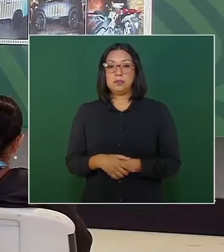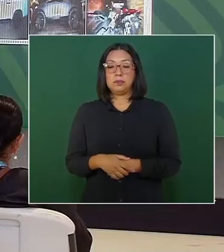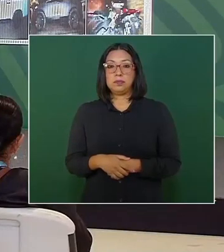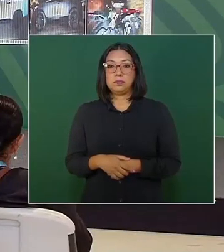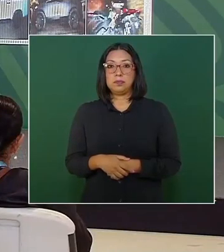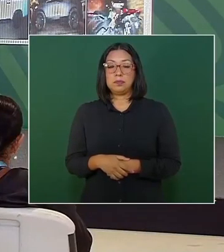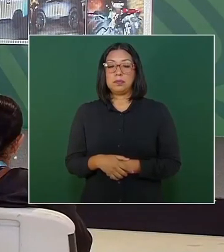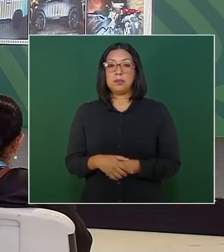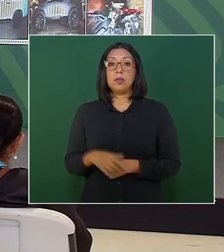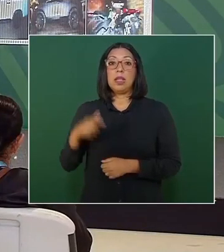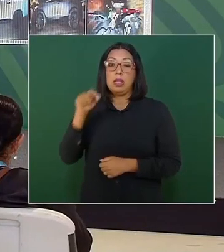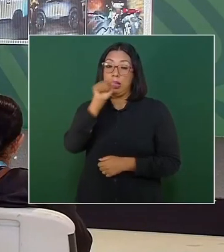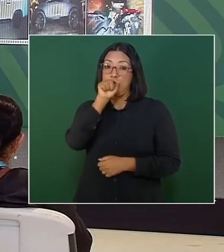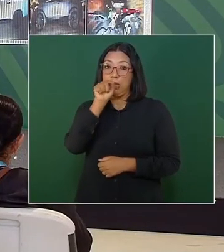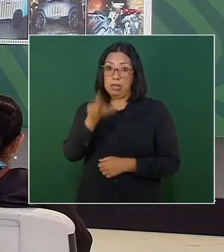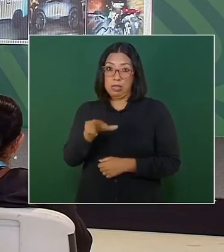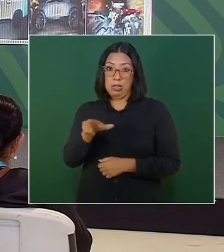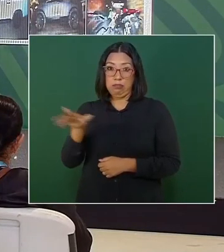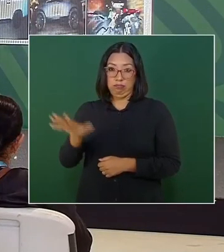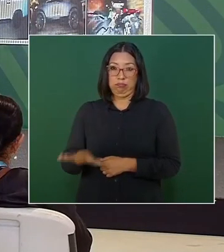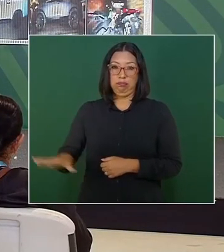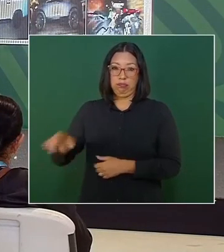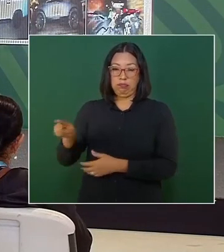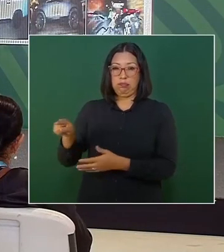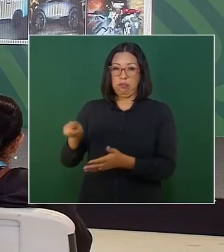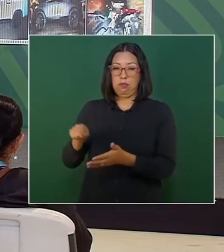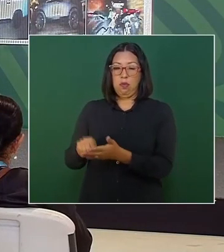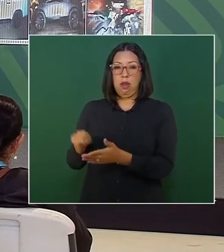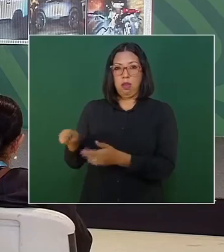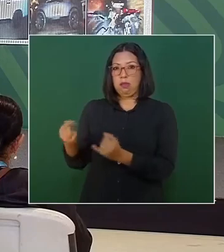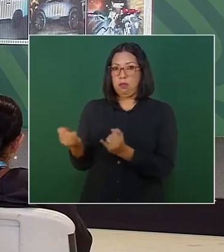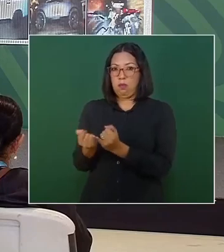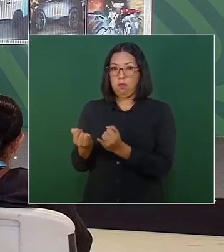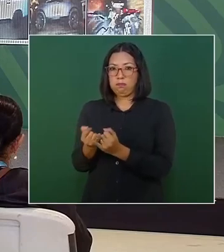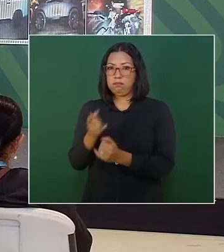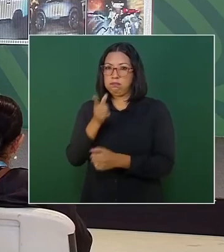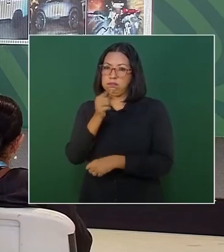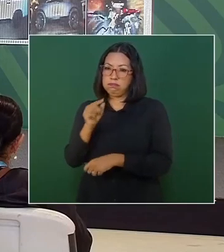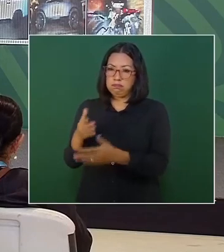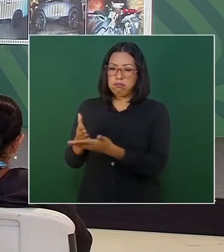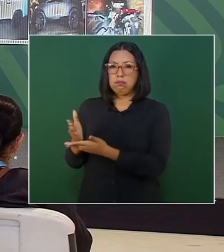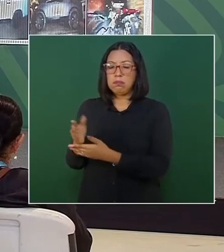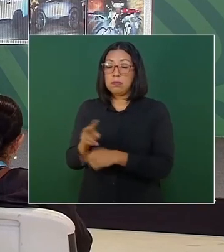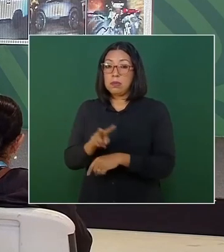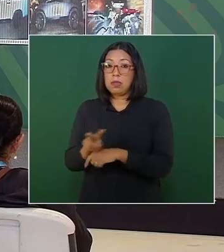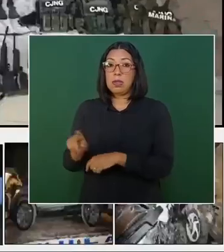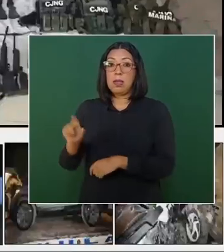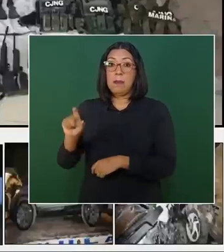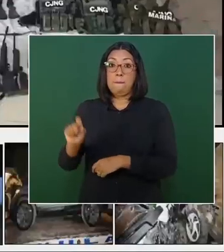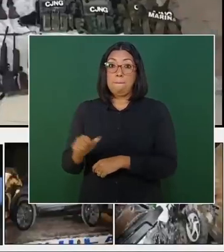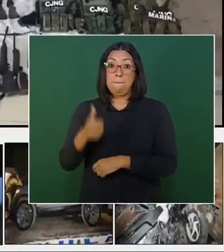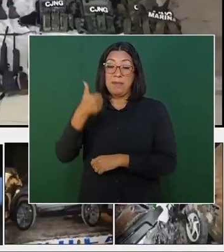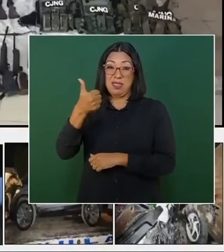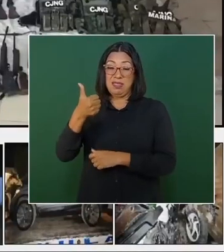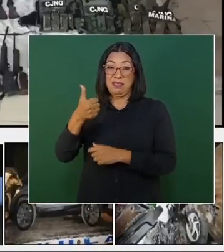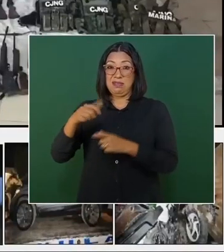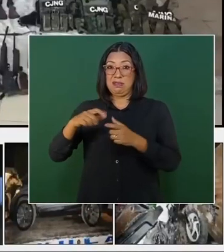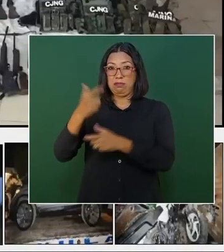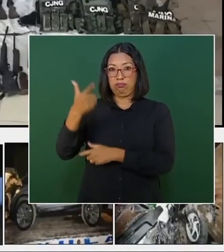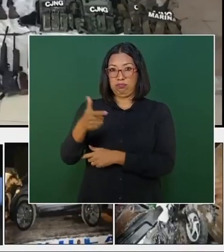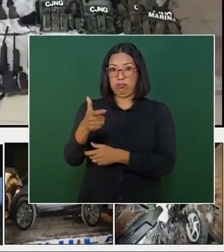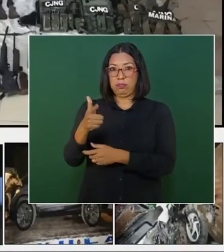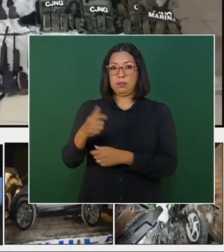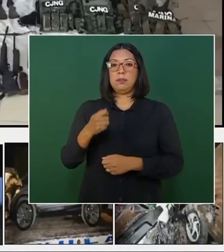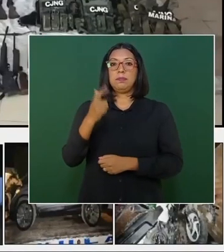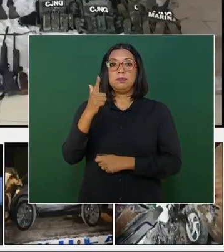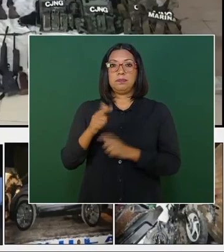En Sacualco, Jalisco, en otro operativo, en esa zona, 26 armas largas, entre